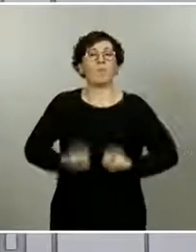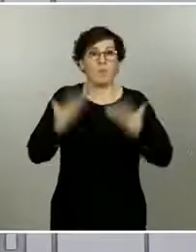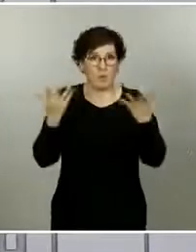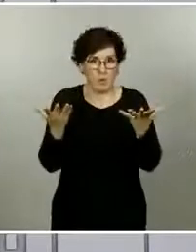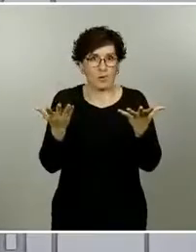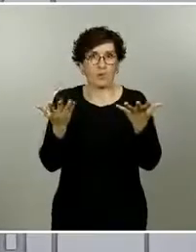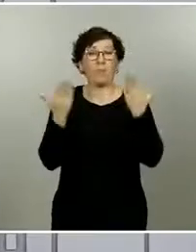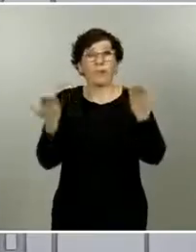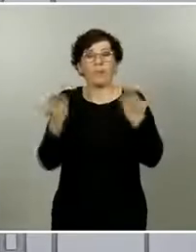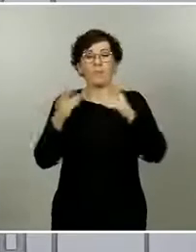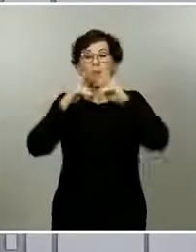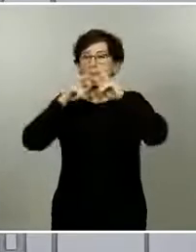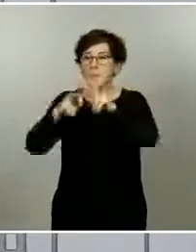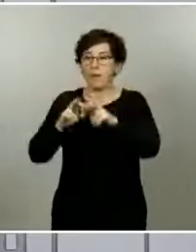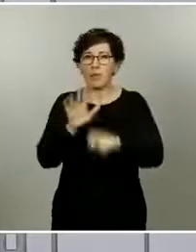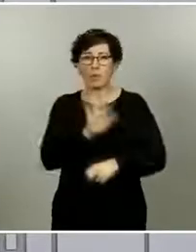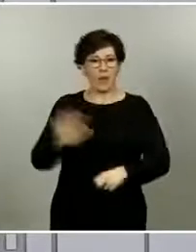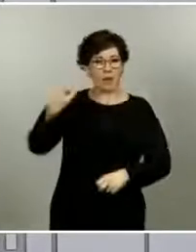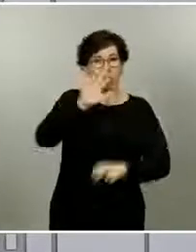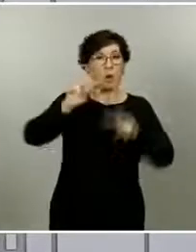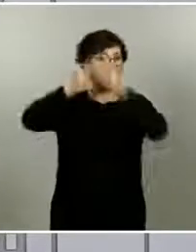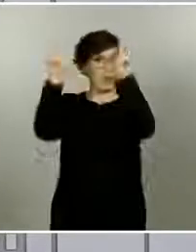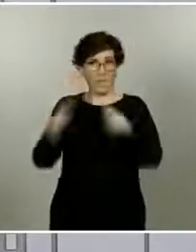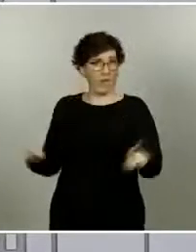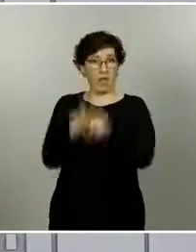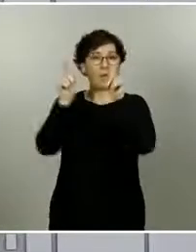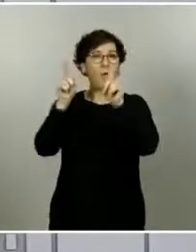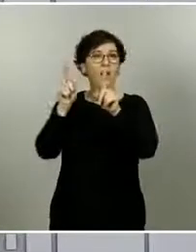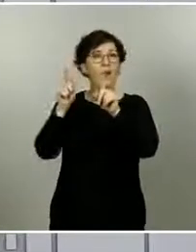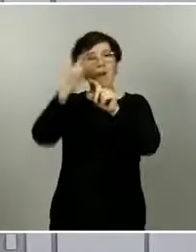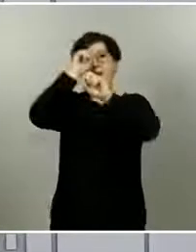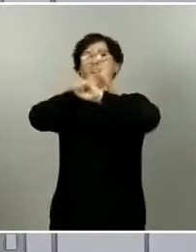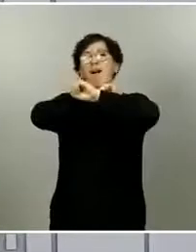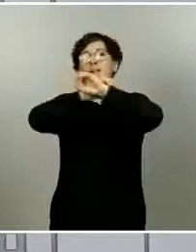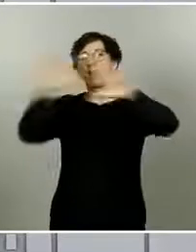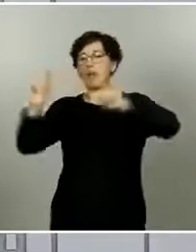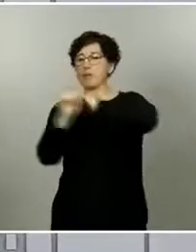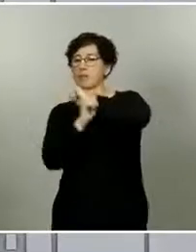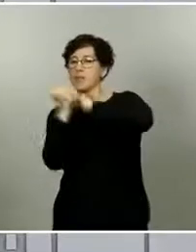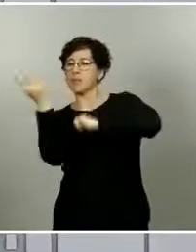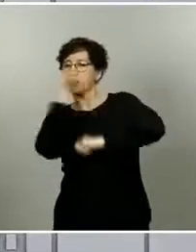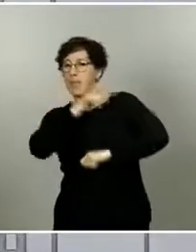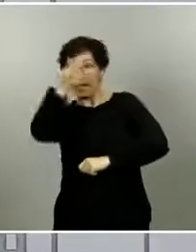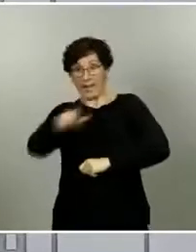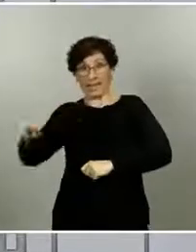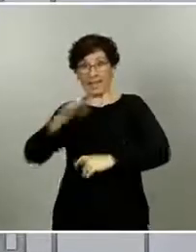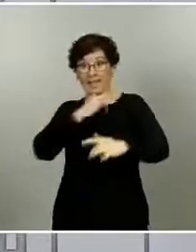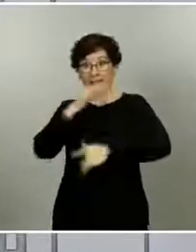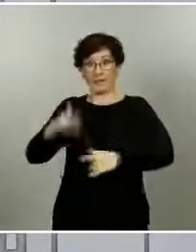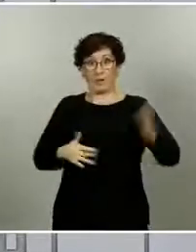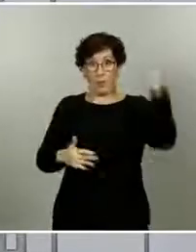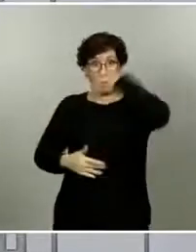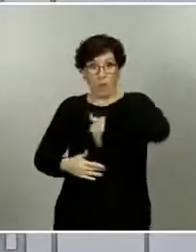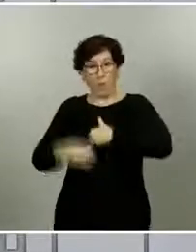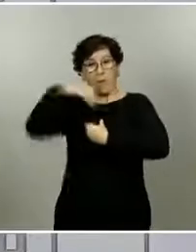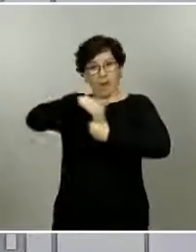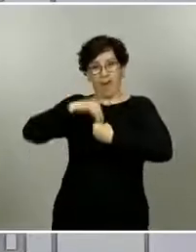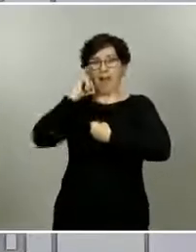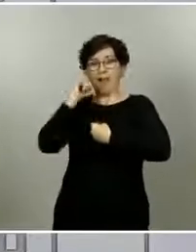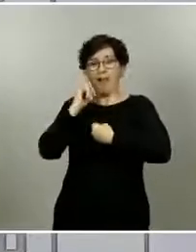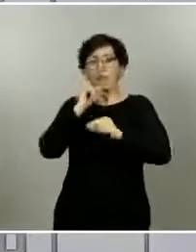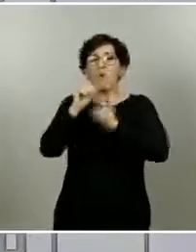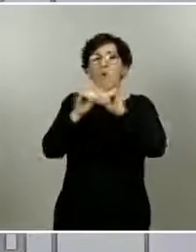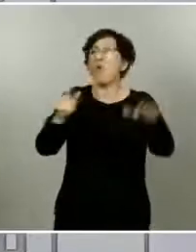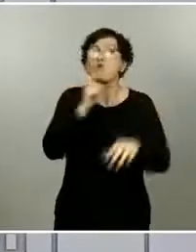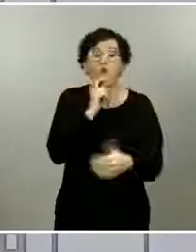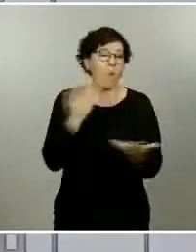internacionales ni los nacionales nos dan todavía una pista clara sobre la capacidad de transmisión de estos asintomáticos. Sabemos que en el